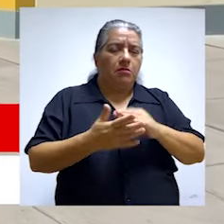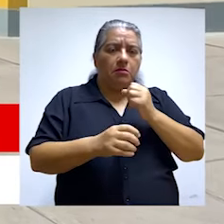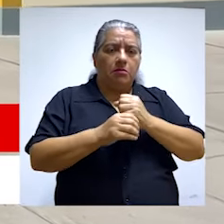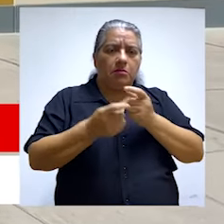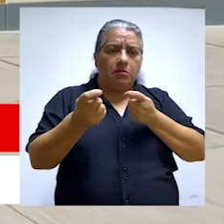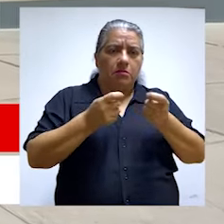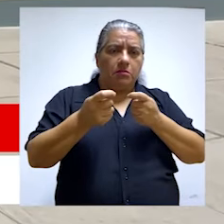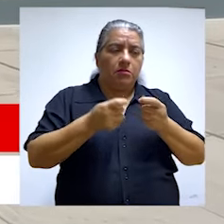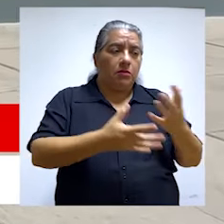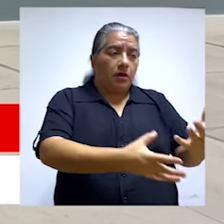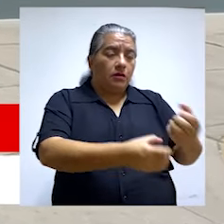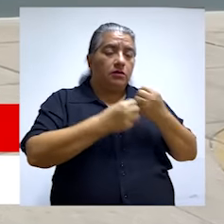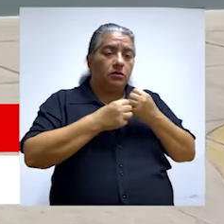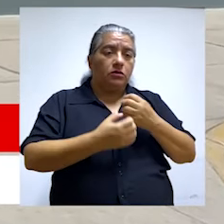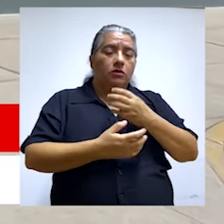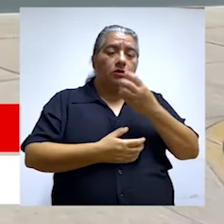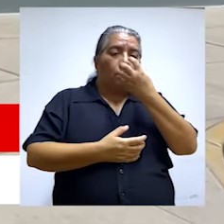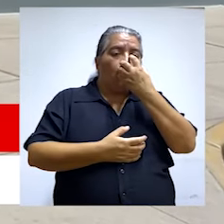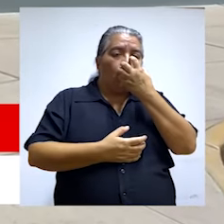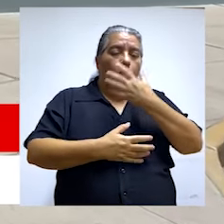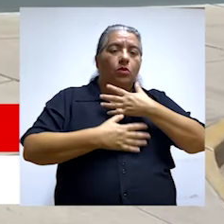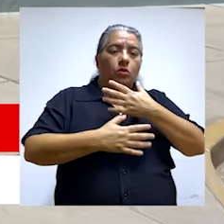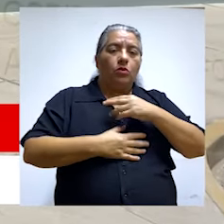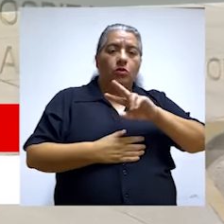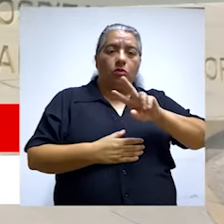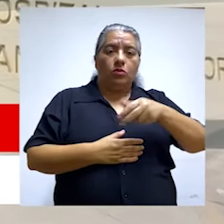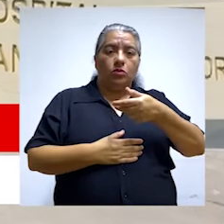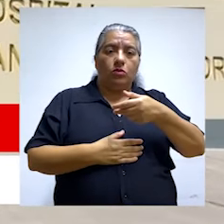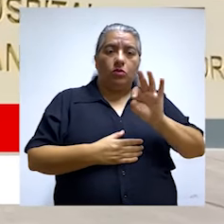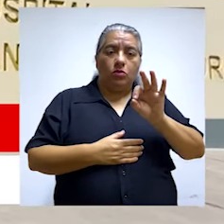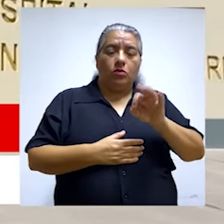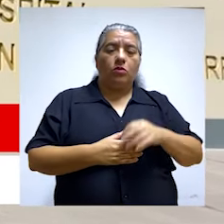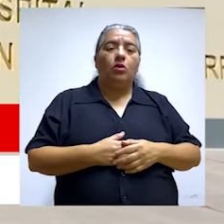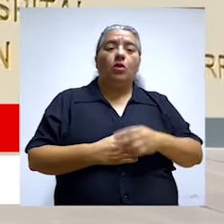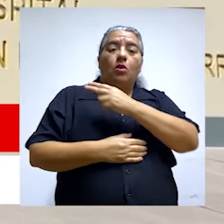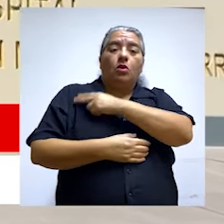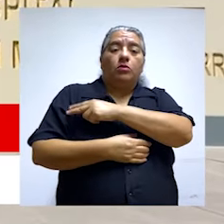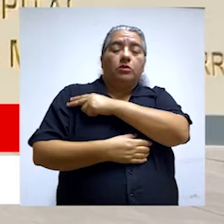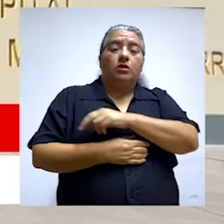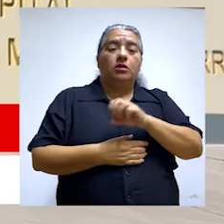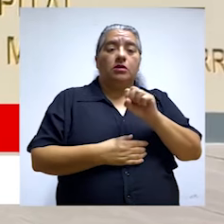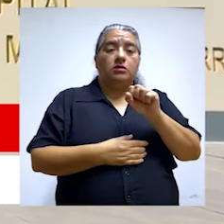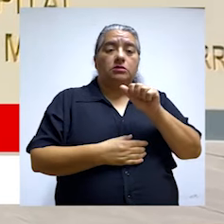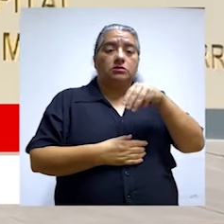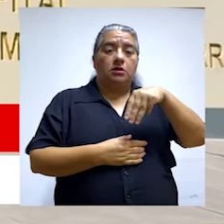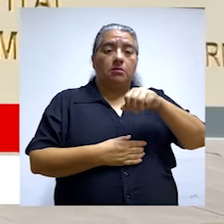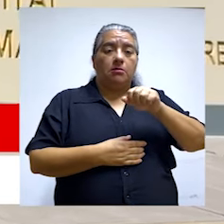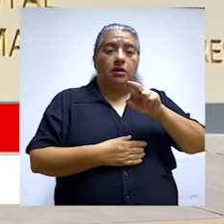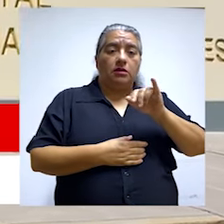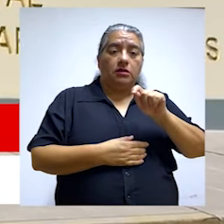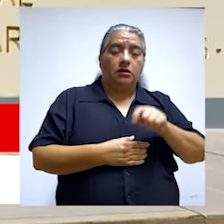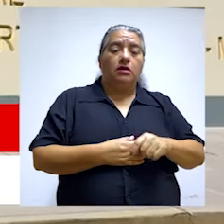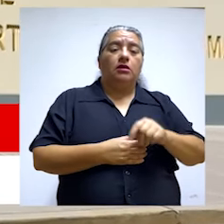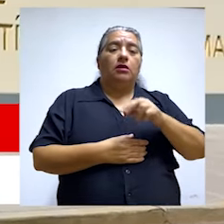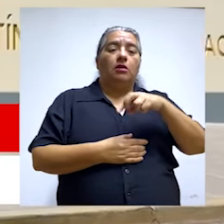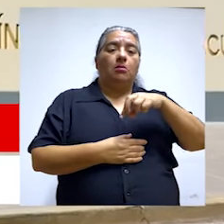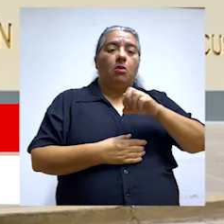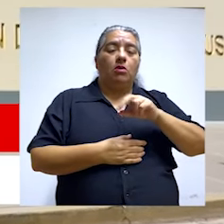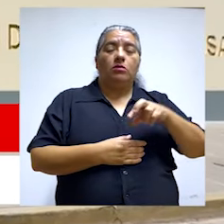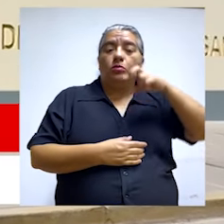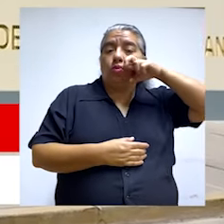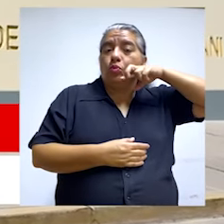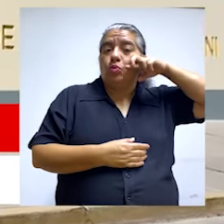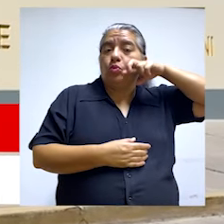Revelamos irregularidades en el proceso de adquisición de oxígeno medicinal en el año 2019 para el Hospital San Martín de Porres en